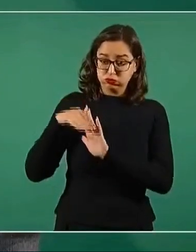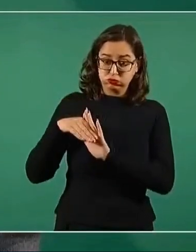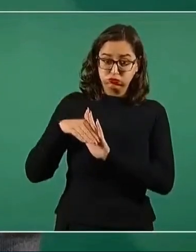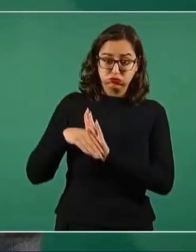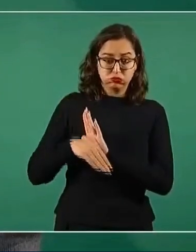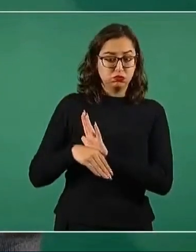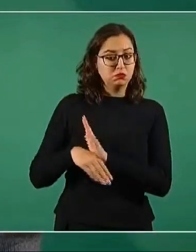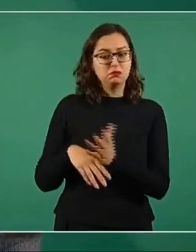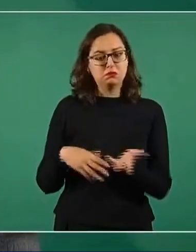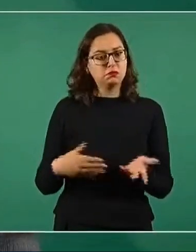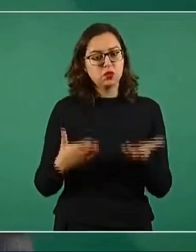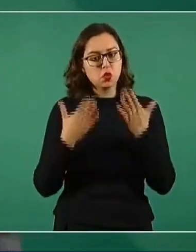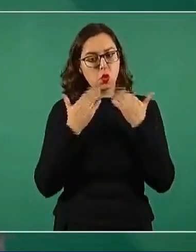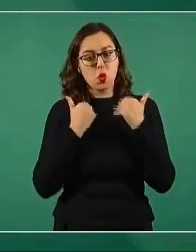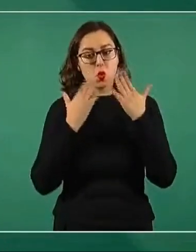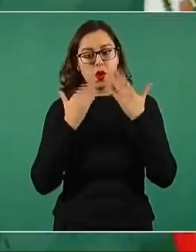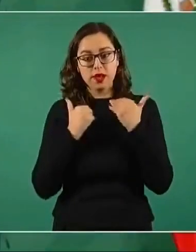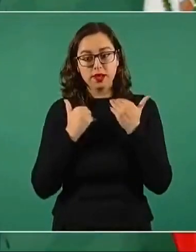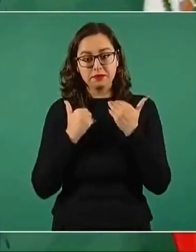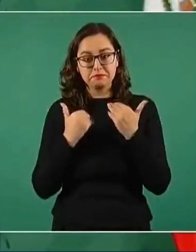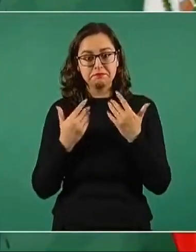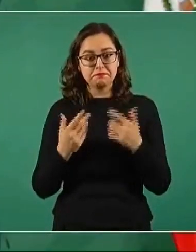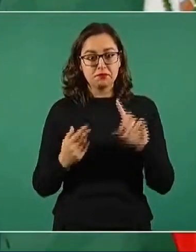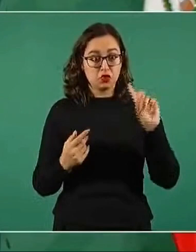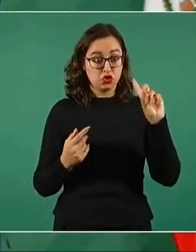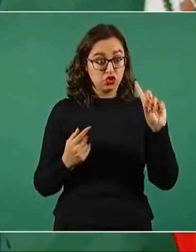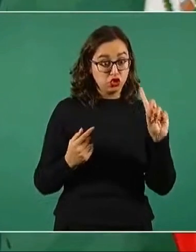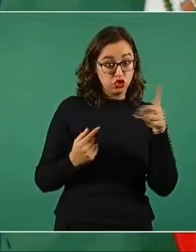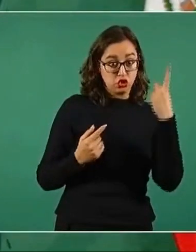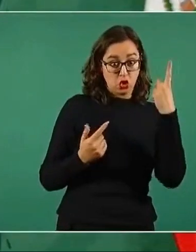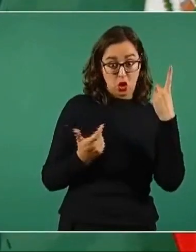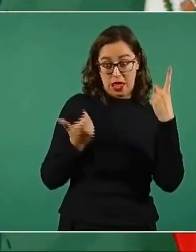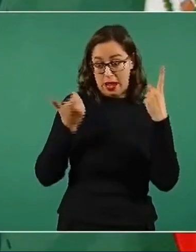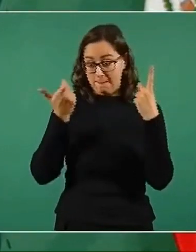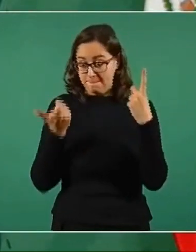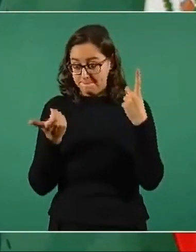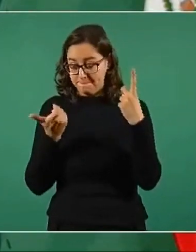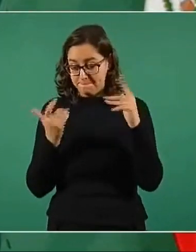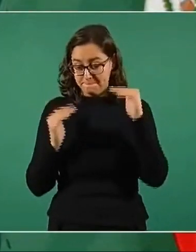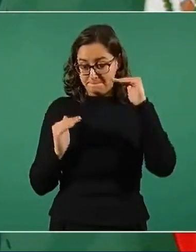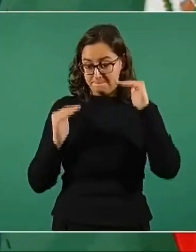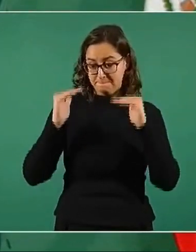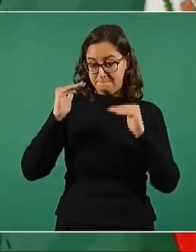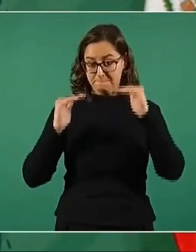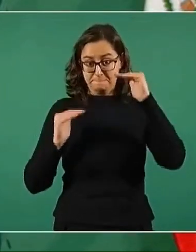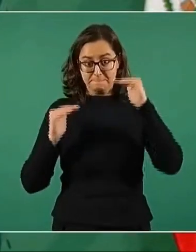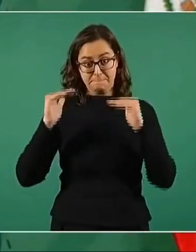esto no sucedía desde hace 50 años,